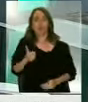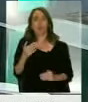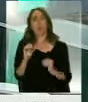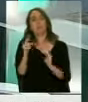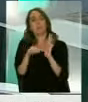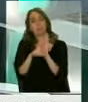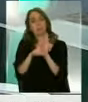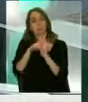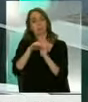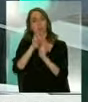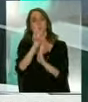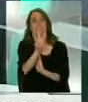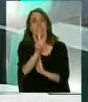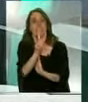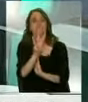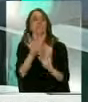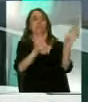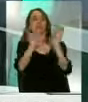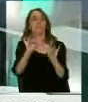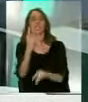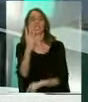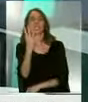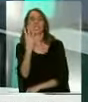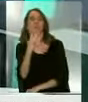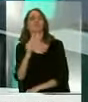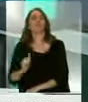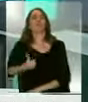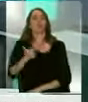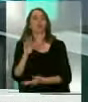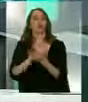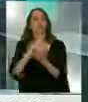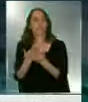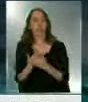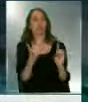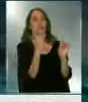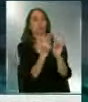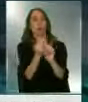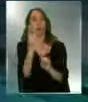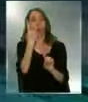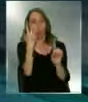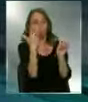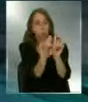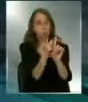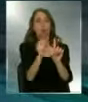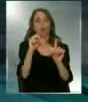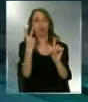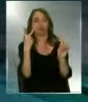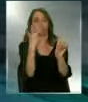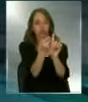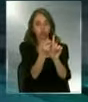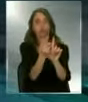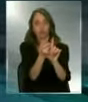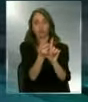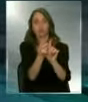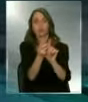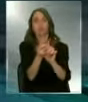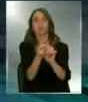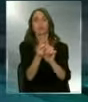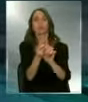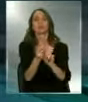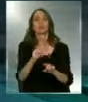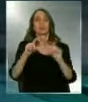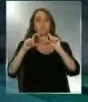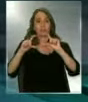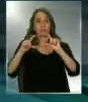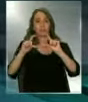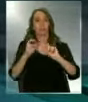se seleccionaron 34. 34 voluntarios sanos, cada uno recibió dos dosis, como todas las vacunas, y se separaron estas dosis